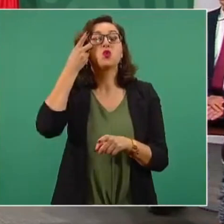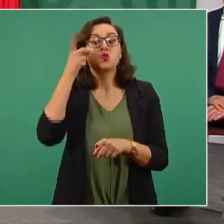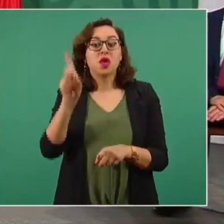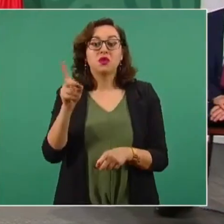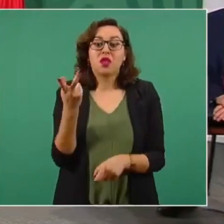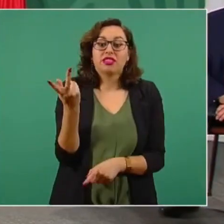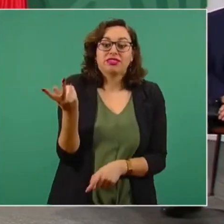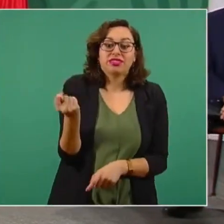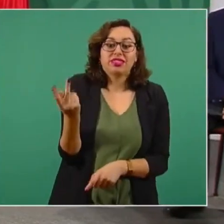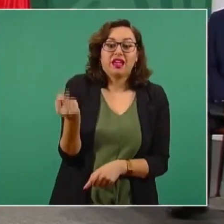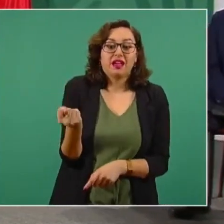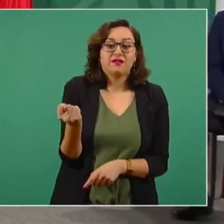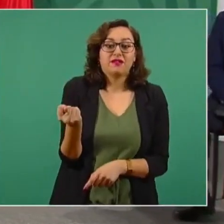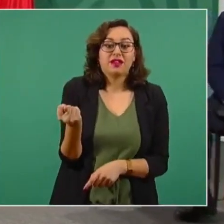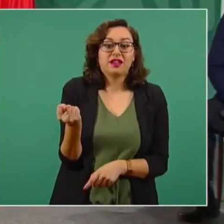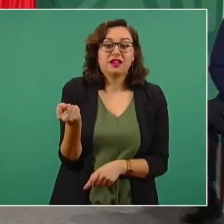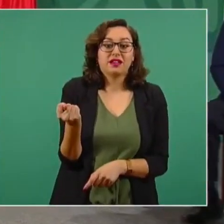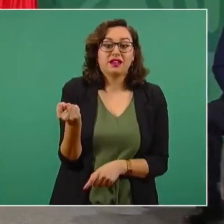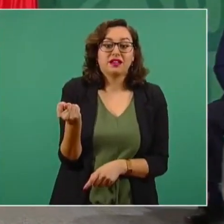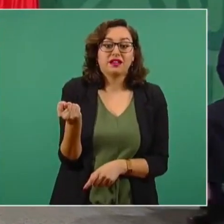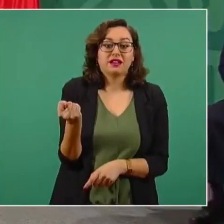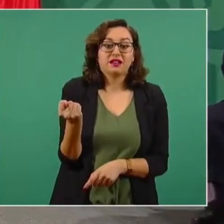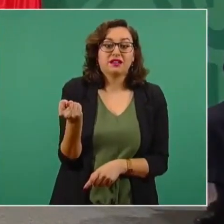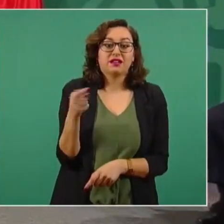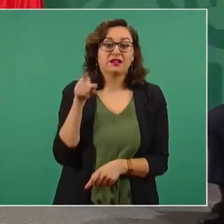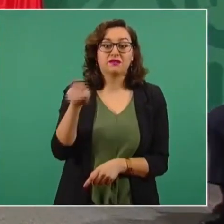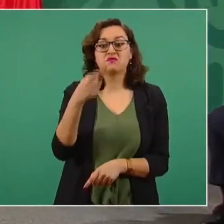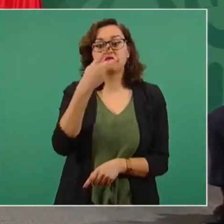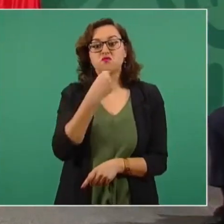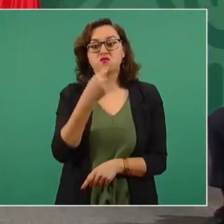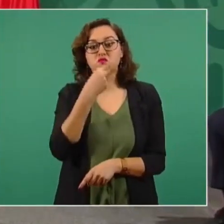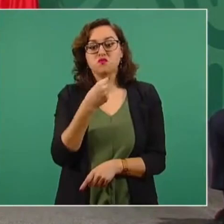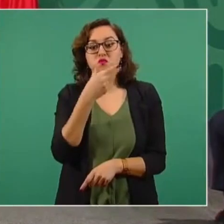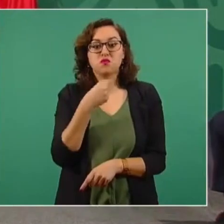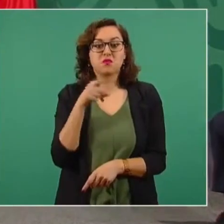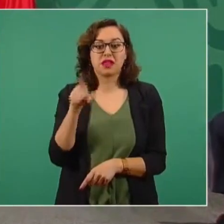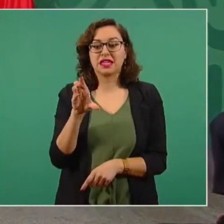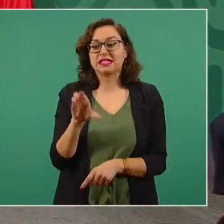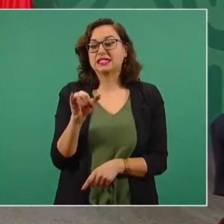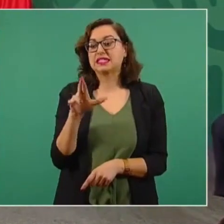está?, de Conductor Estrella, Ciro